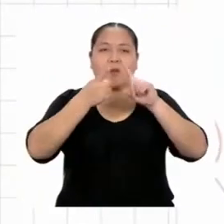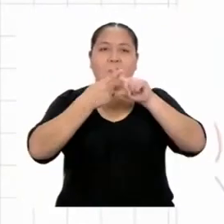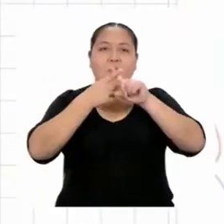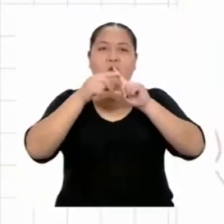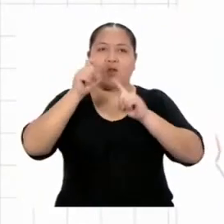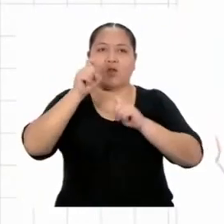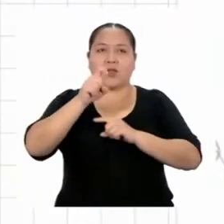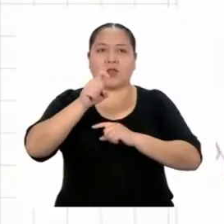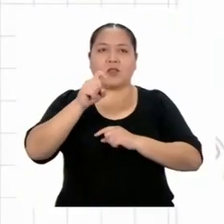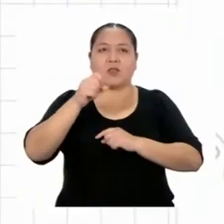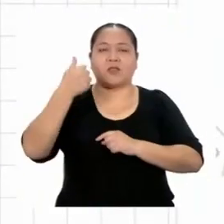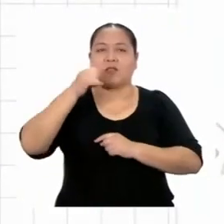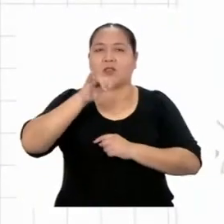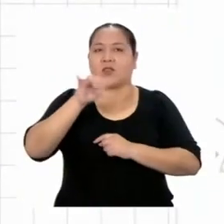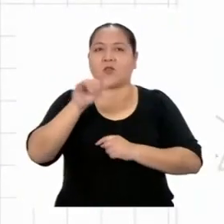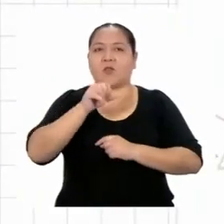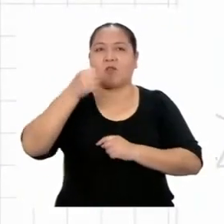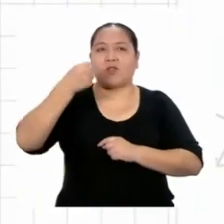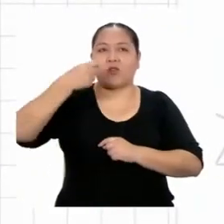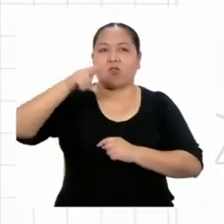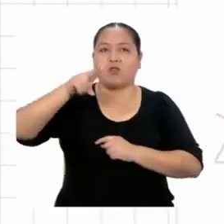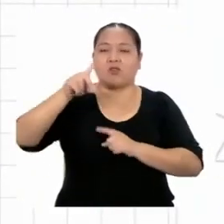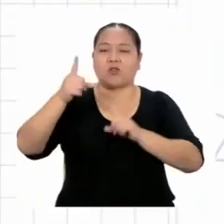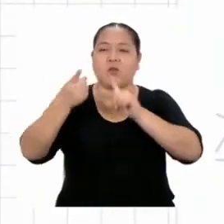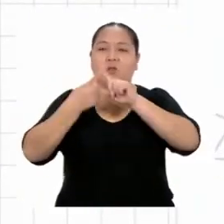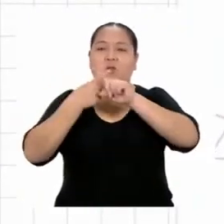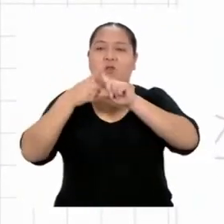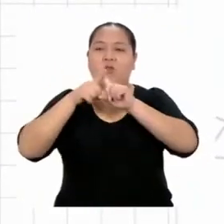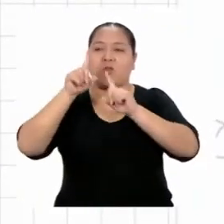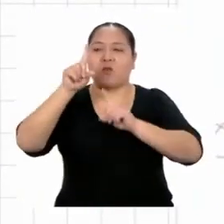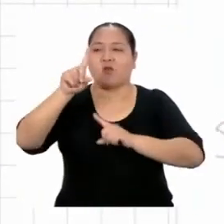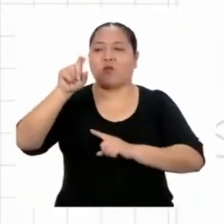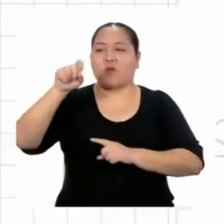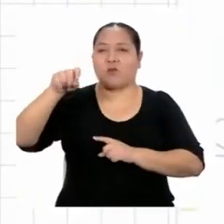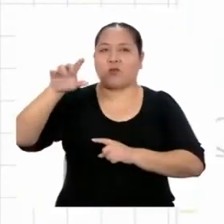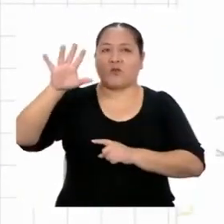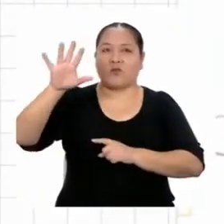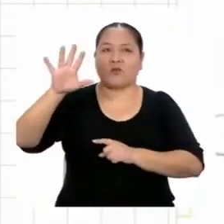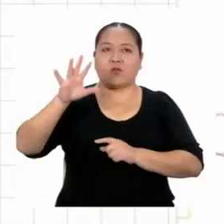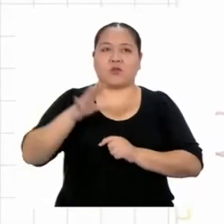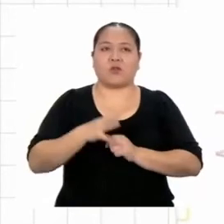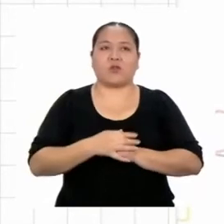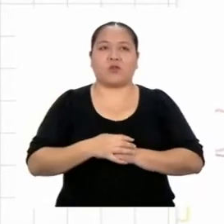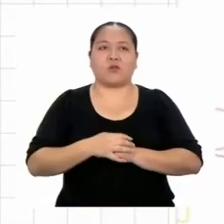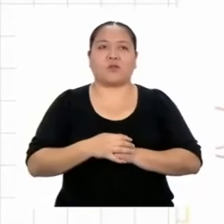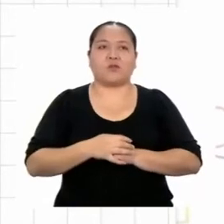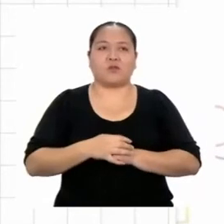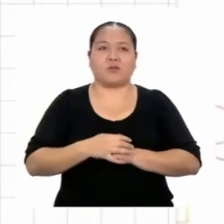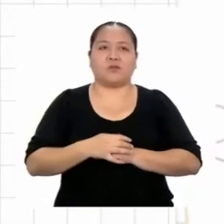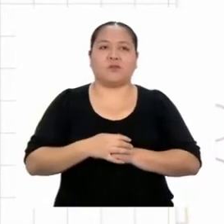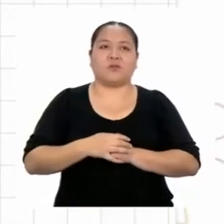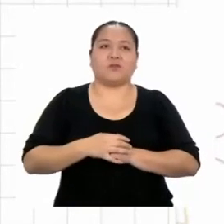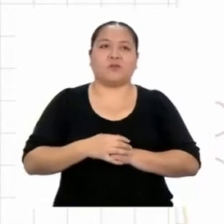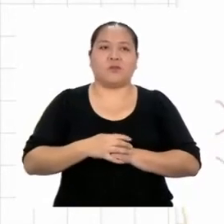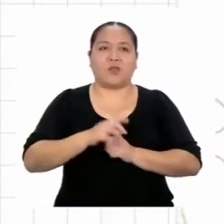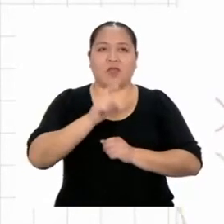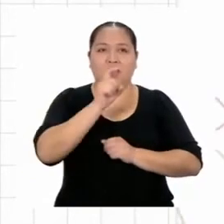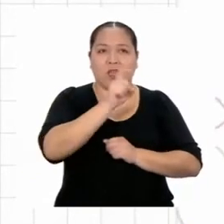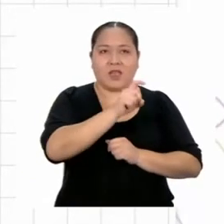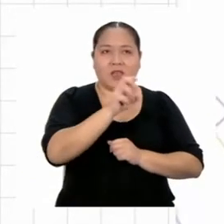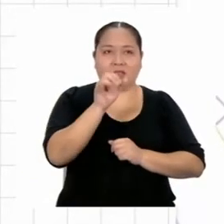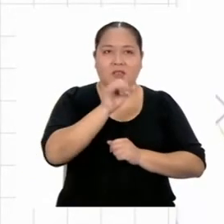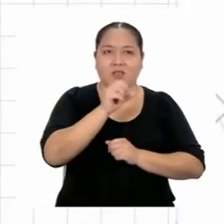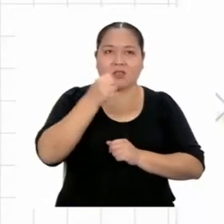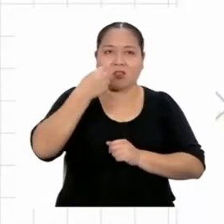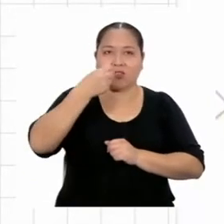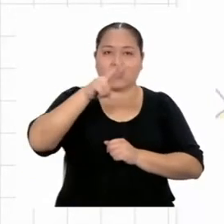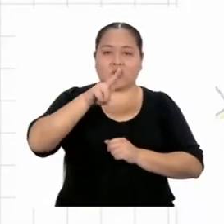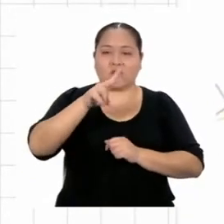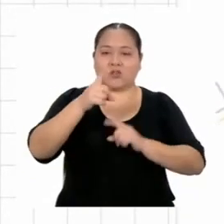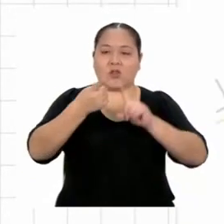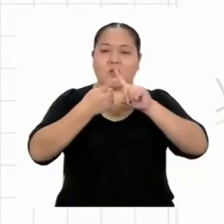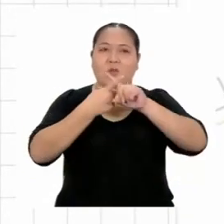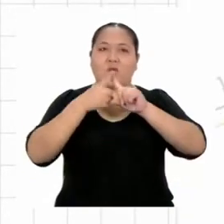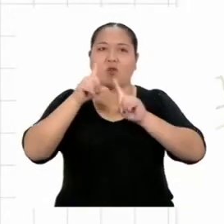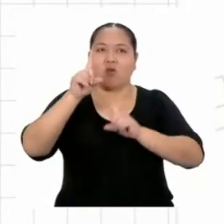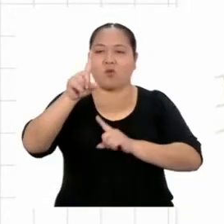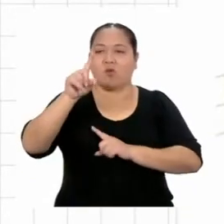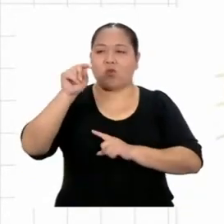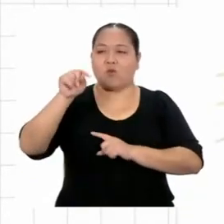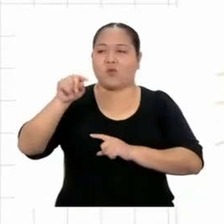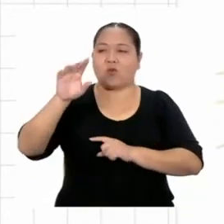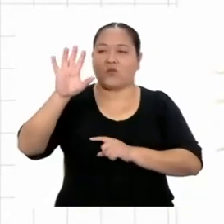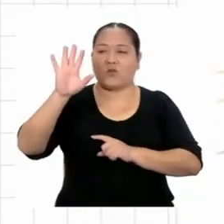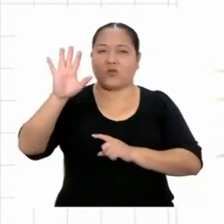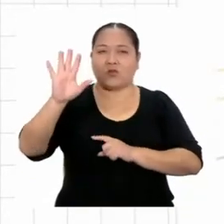a 12 metros por 1.5 metros. Me queda que X es igual a 12 por 1